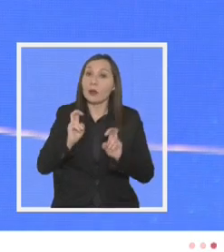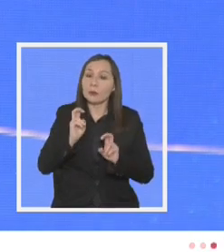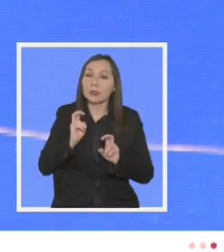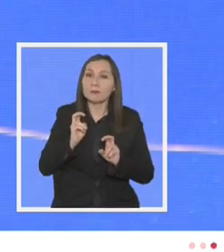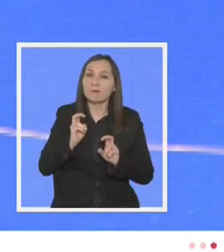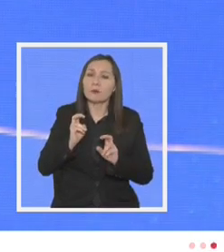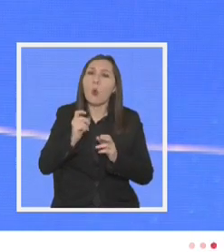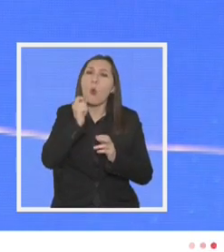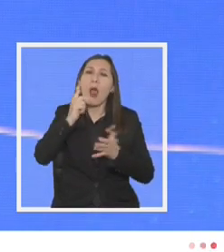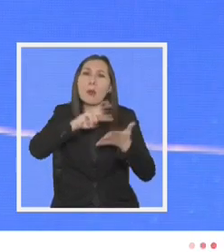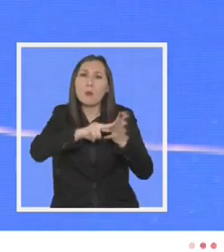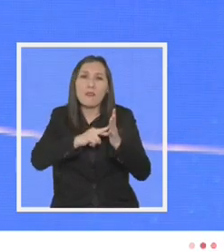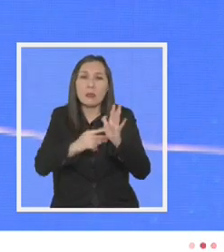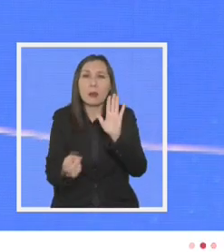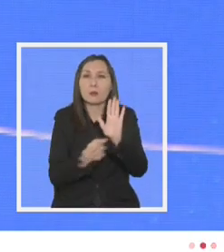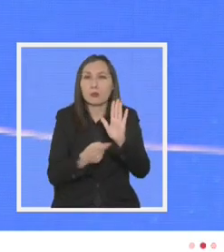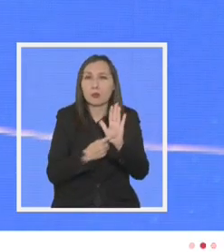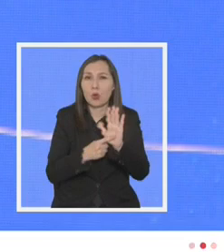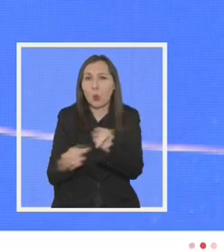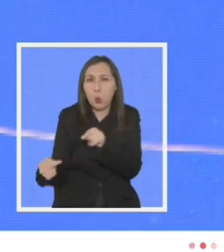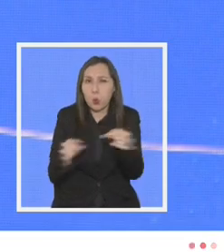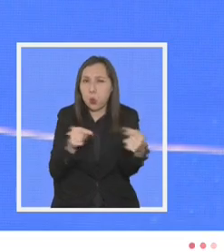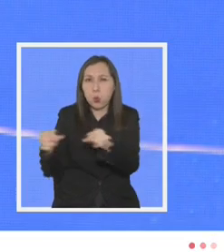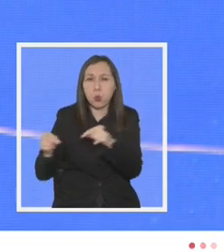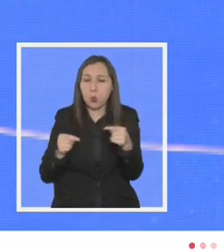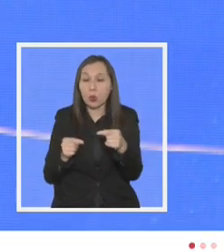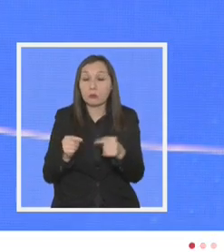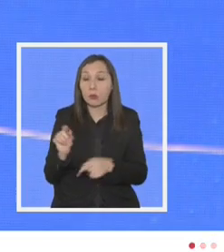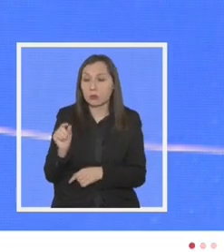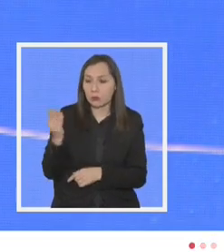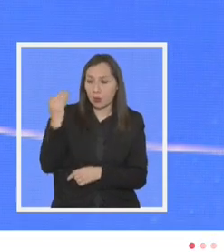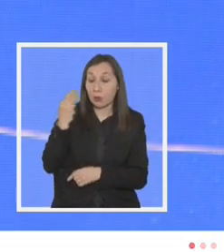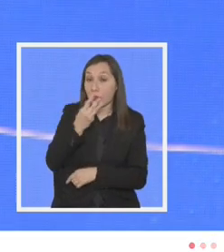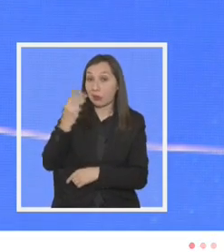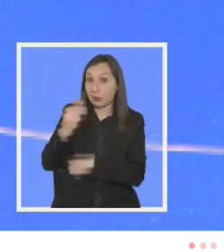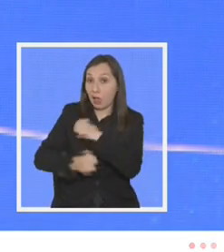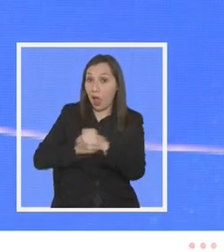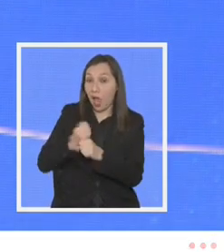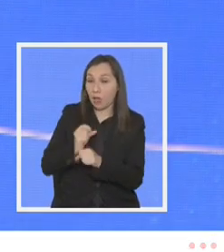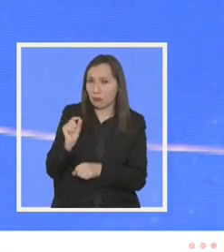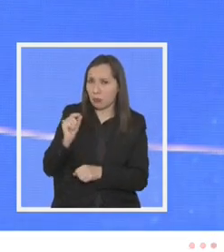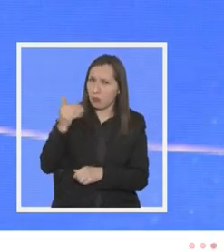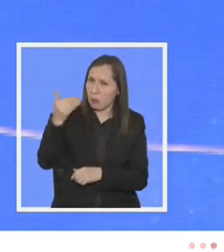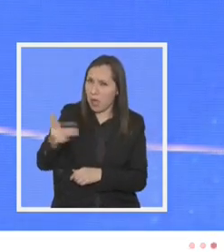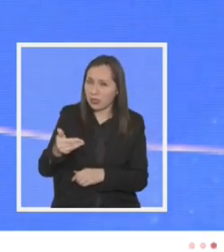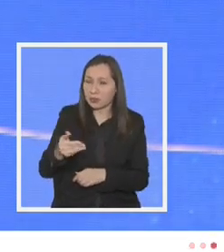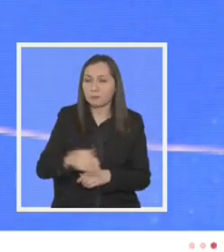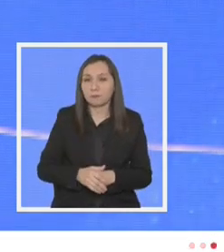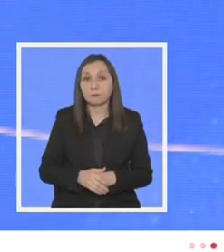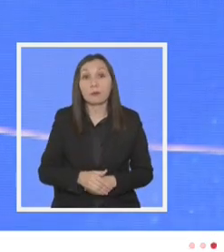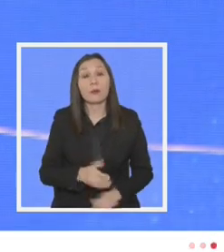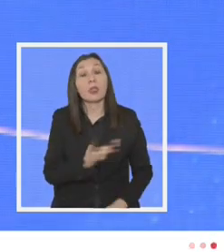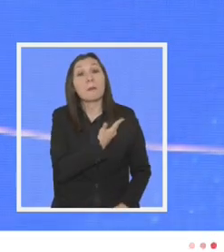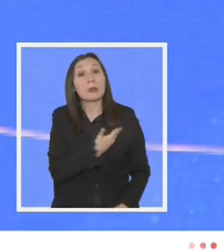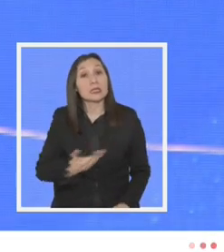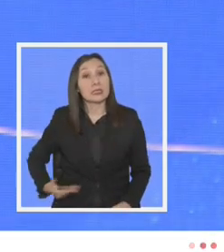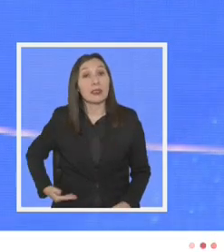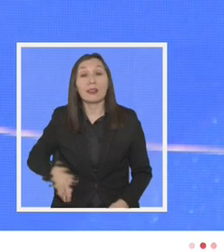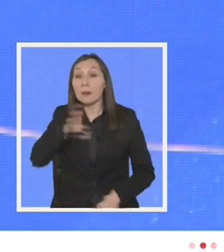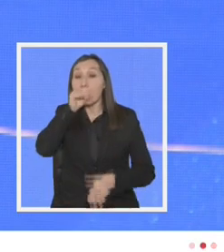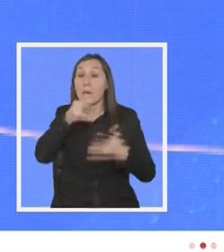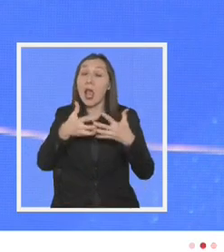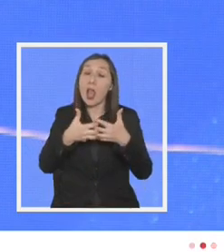me hoyo de la discusión tributaria hace poco más de 33 años el presidente Elwin